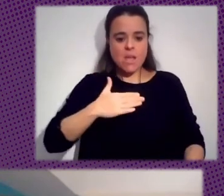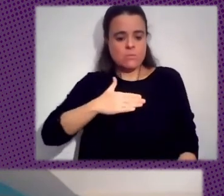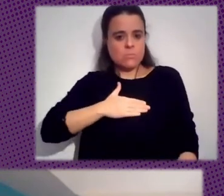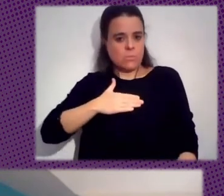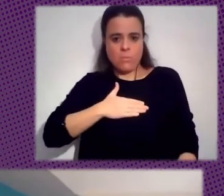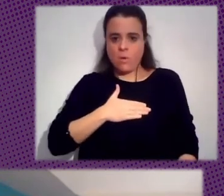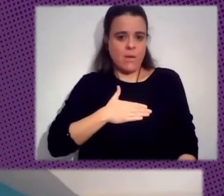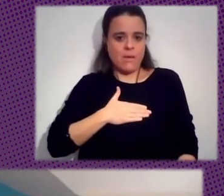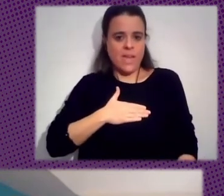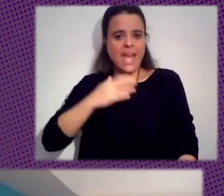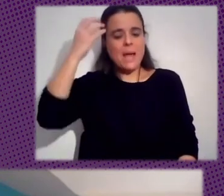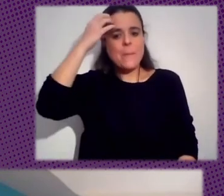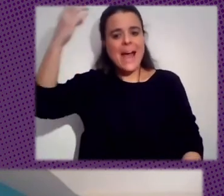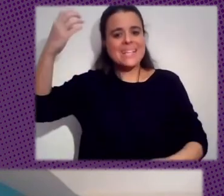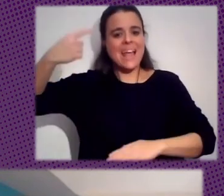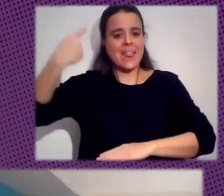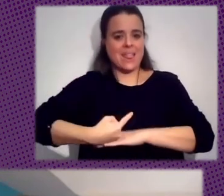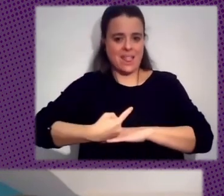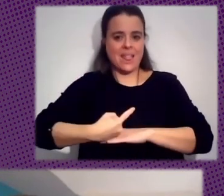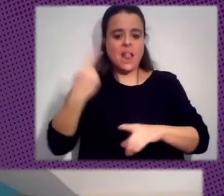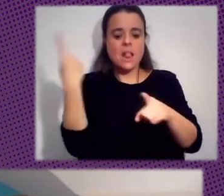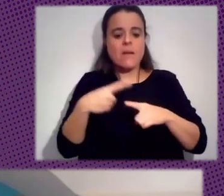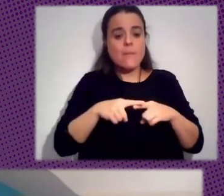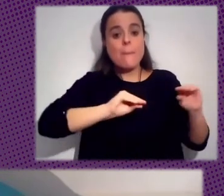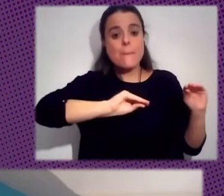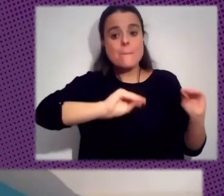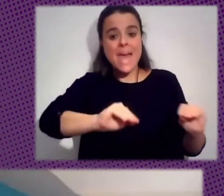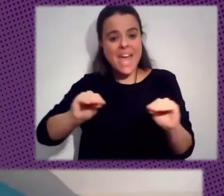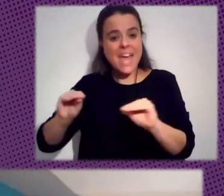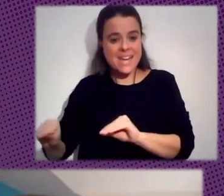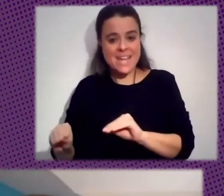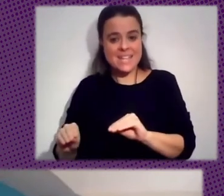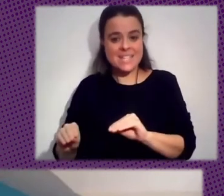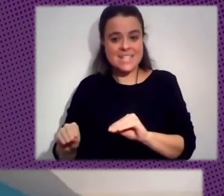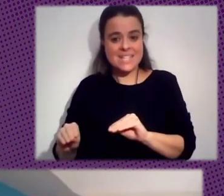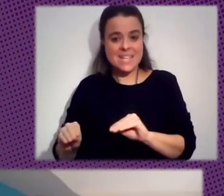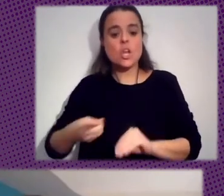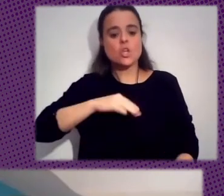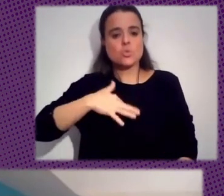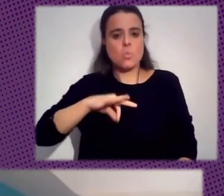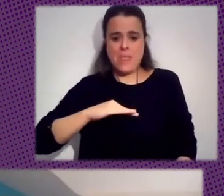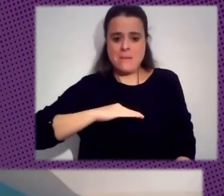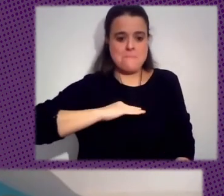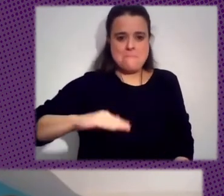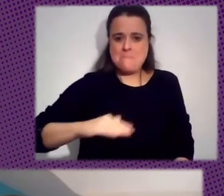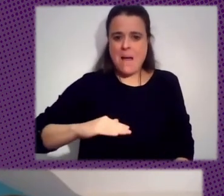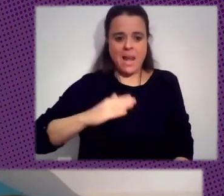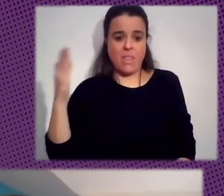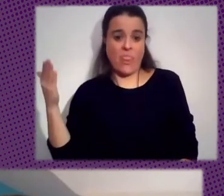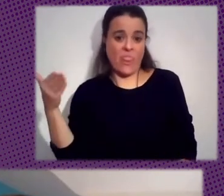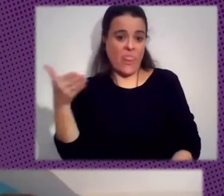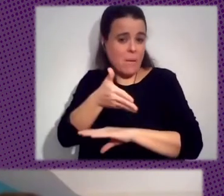Y Os Tomaremos Vuestros Bienes Y Os Haremos Todos Los Males Y Daños Que Pudiéramos Este Es El